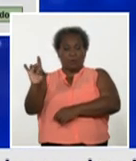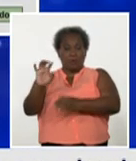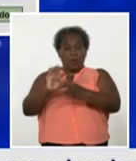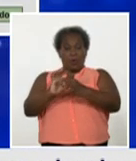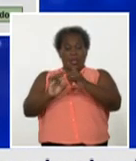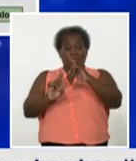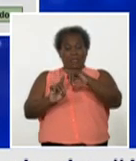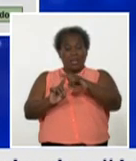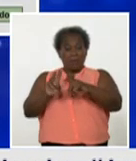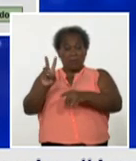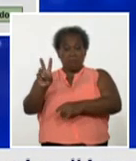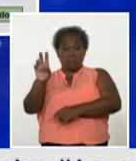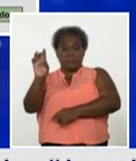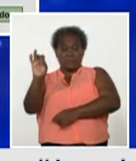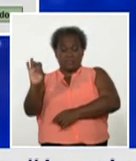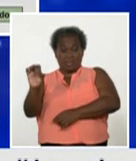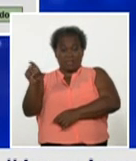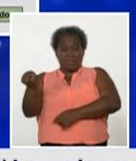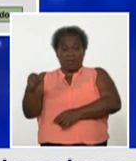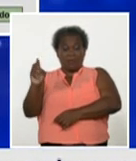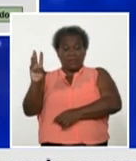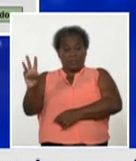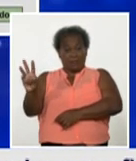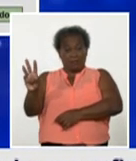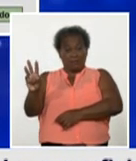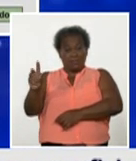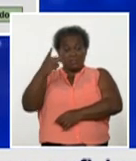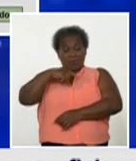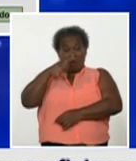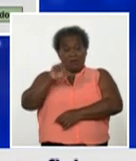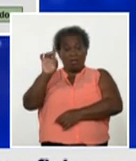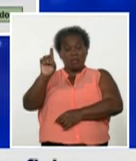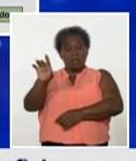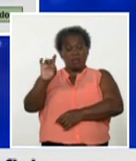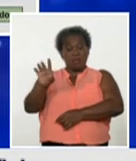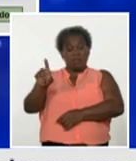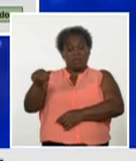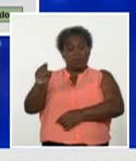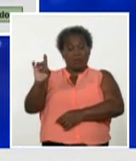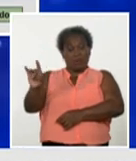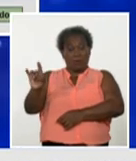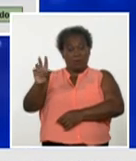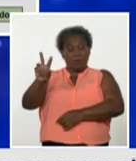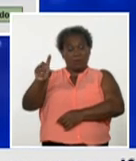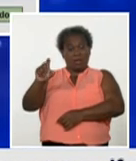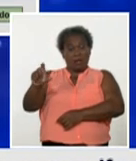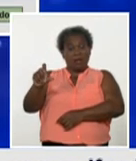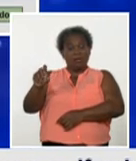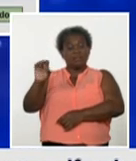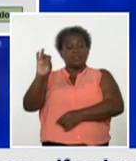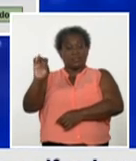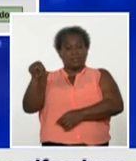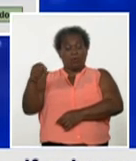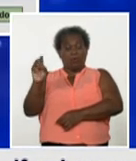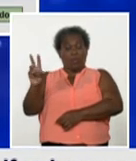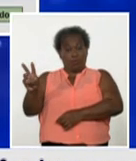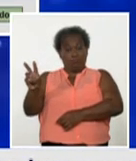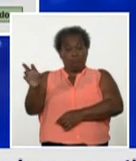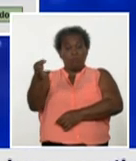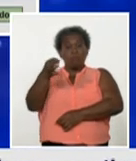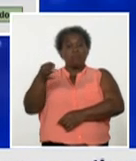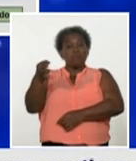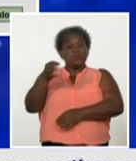,3 ciego de ávila 15,9 y villaclara 7,2 y el municipio especial 1,2